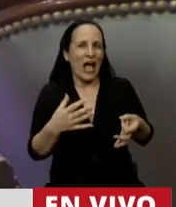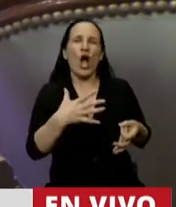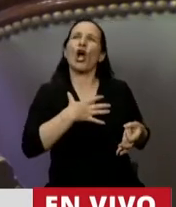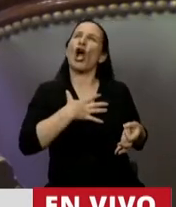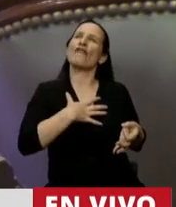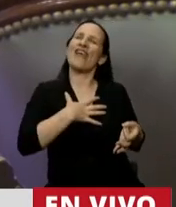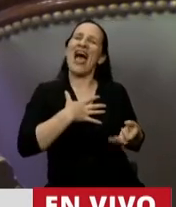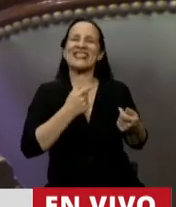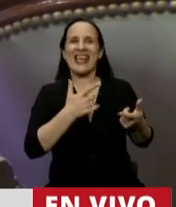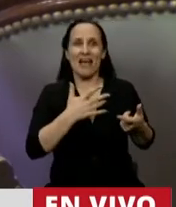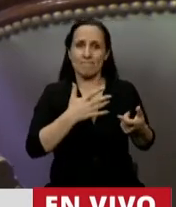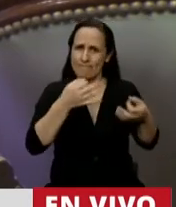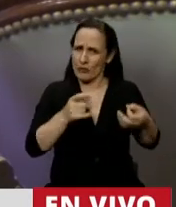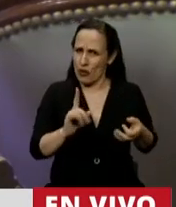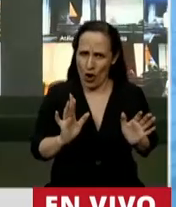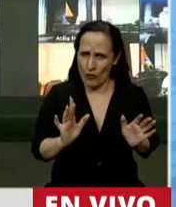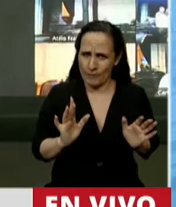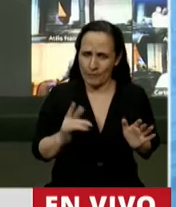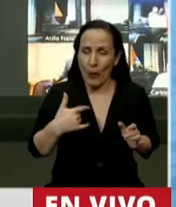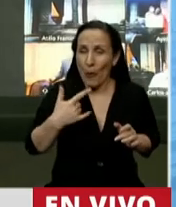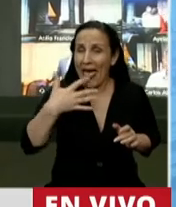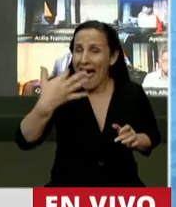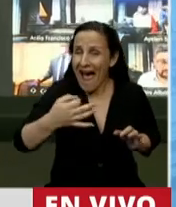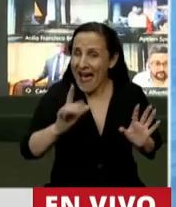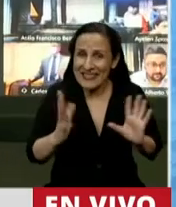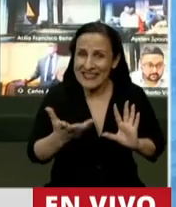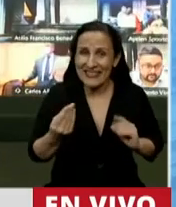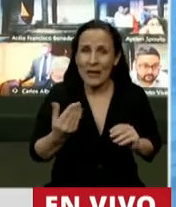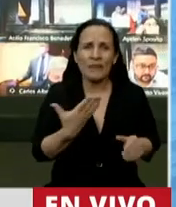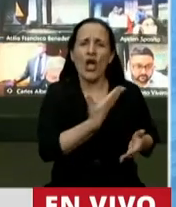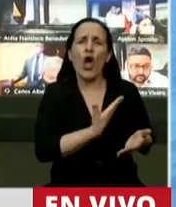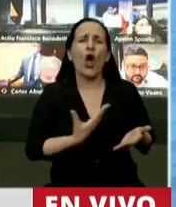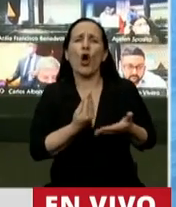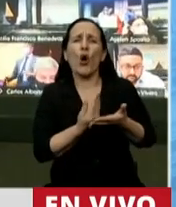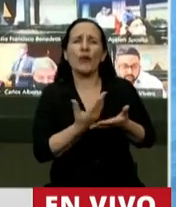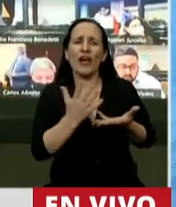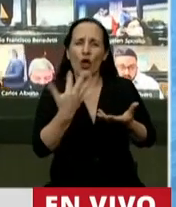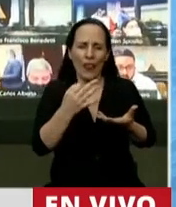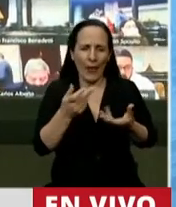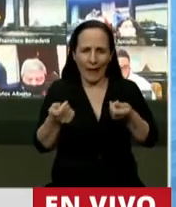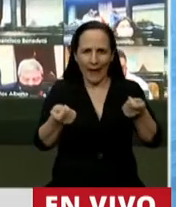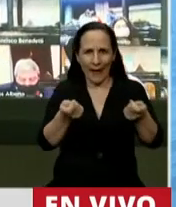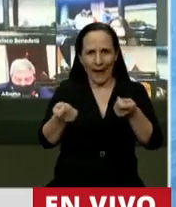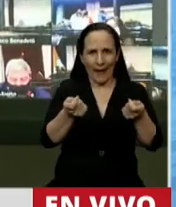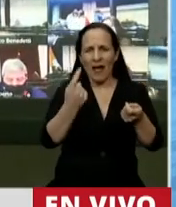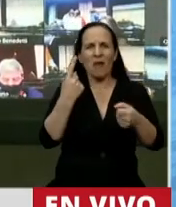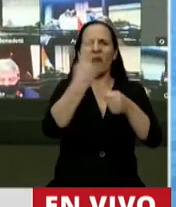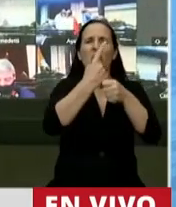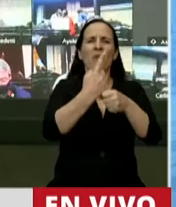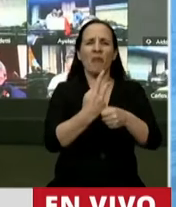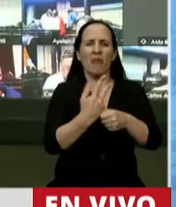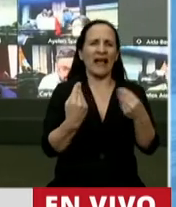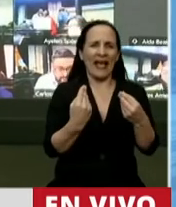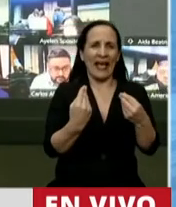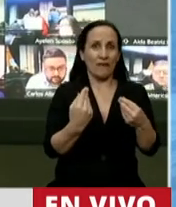Voy a decir una verdad de perogrullo, pero gobernar es administrar prioridades y las prioridades del Gobierno no son las